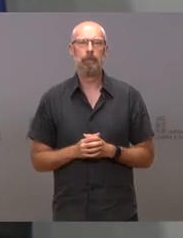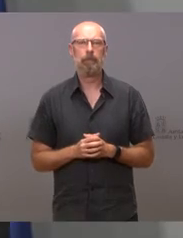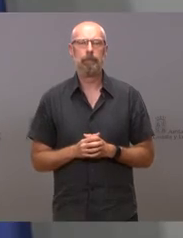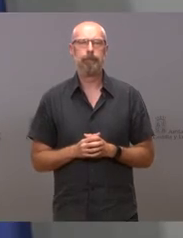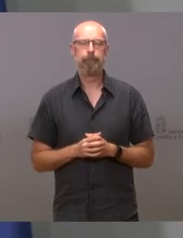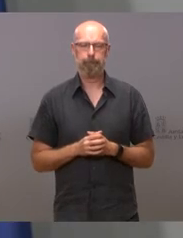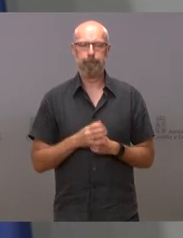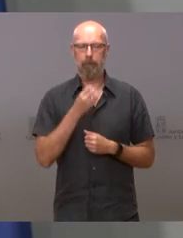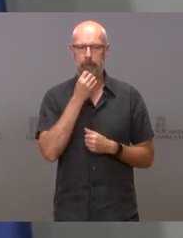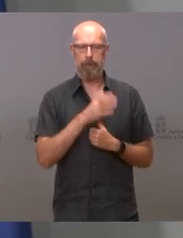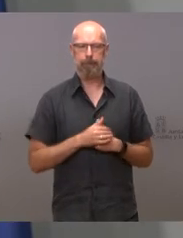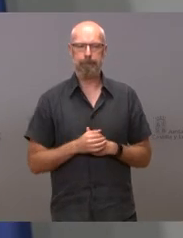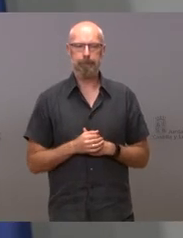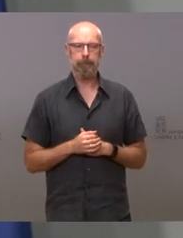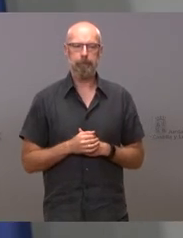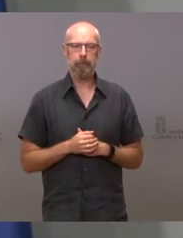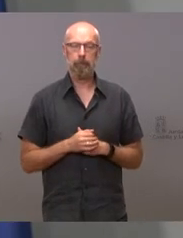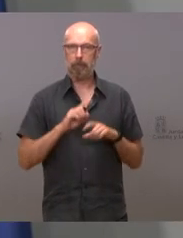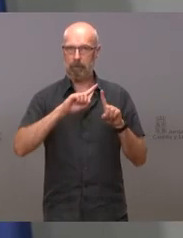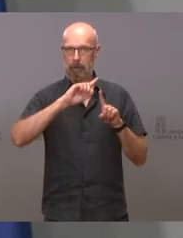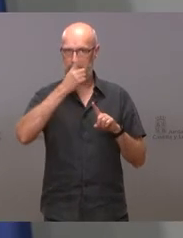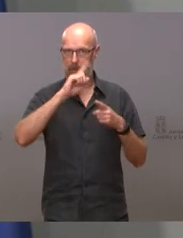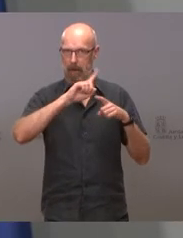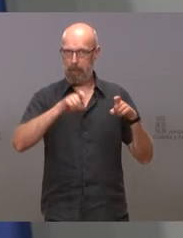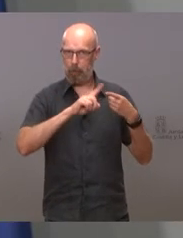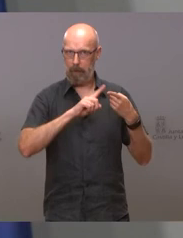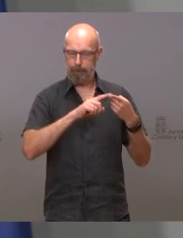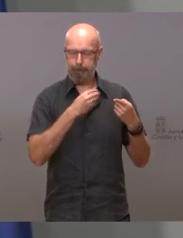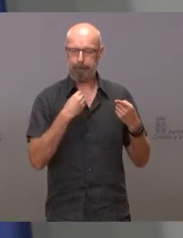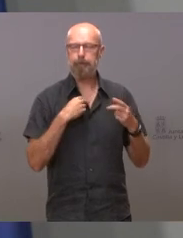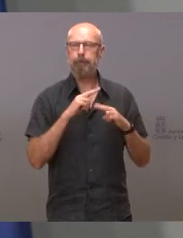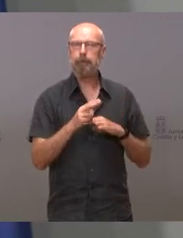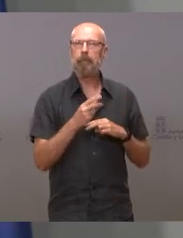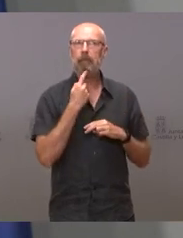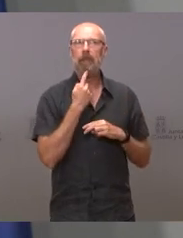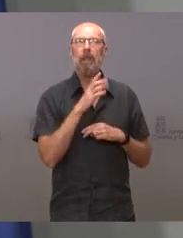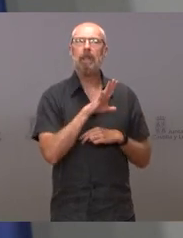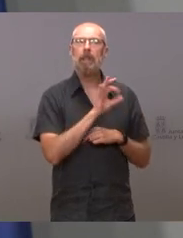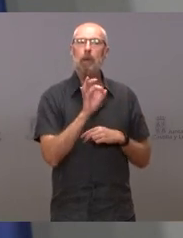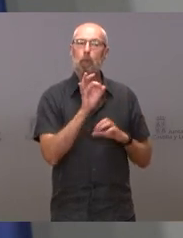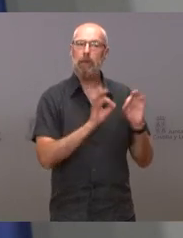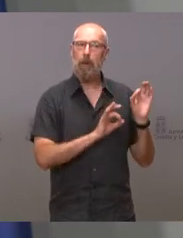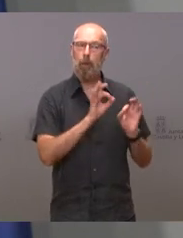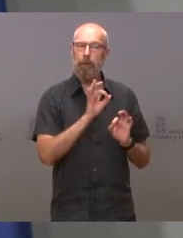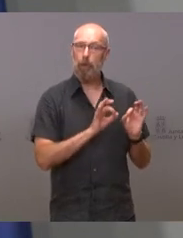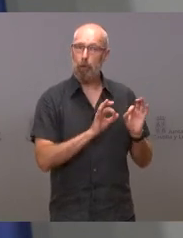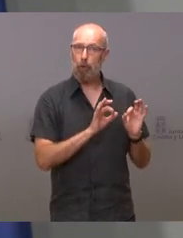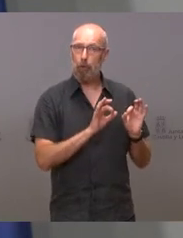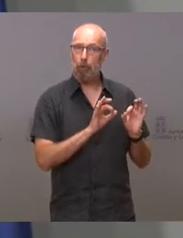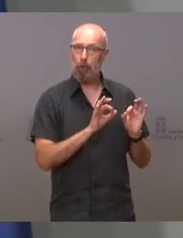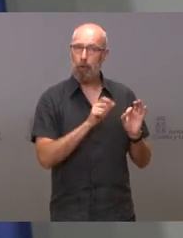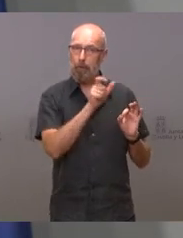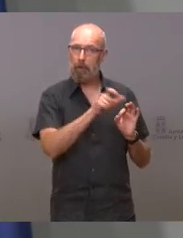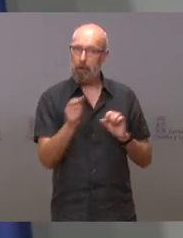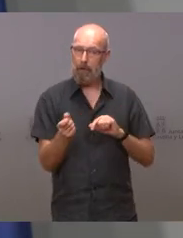Bien, sobre la primera pregunta. El 50 por ciento de los ingresados